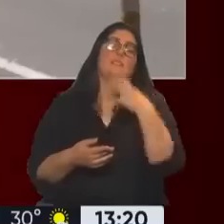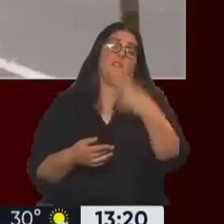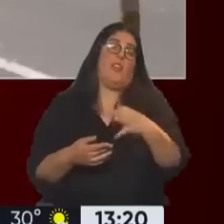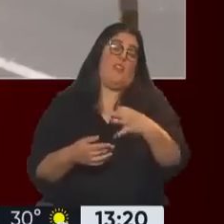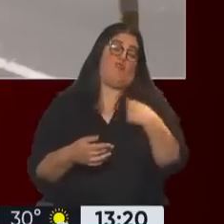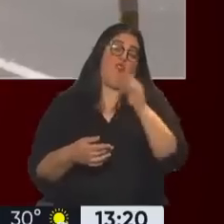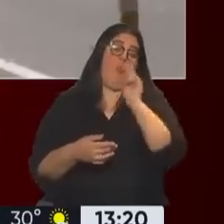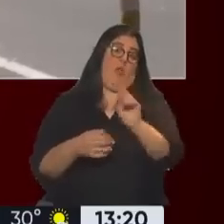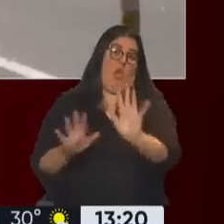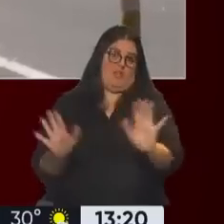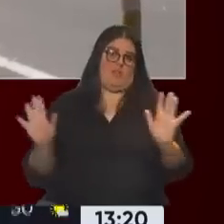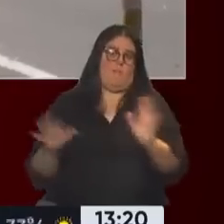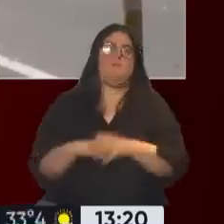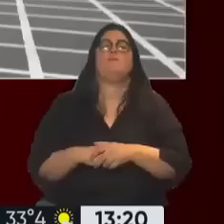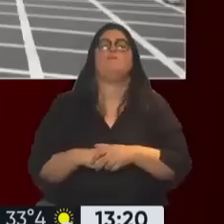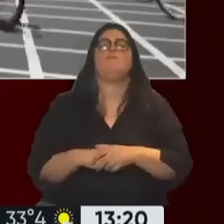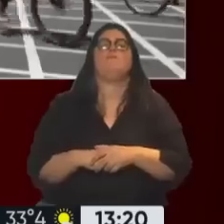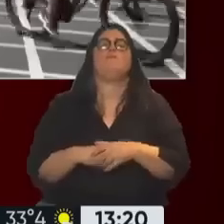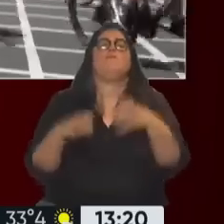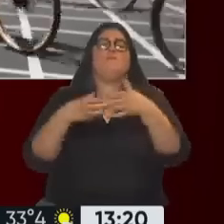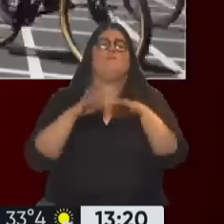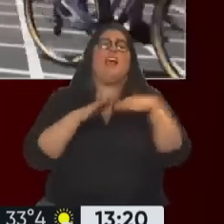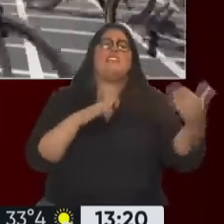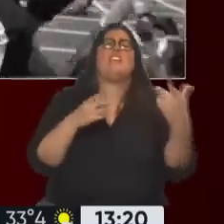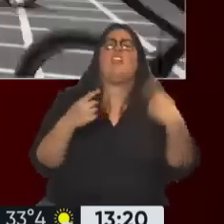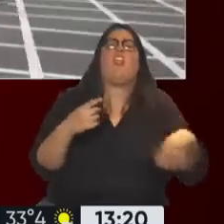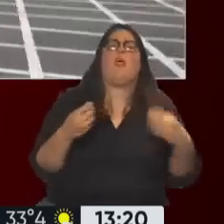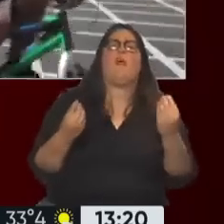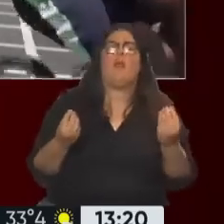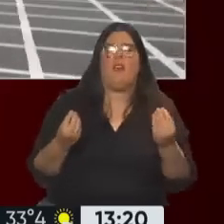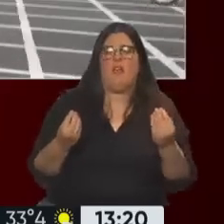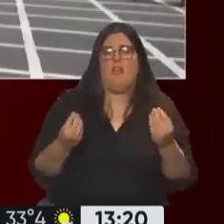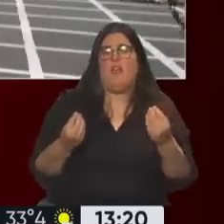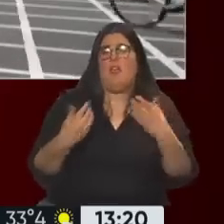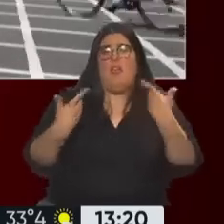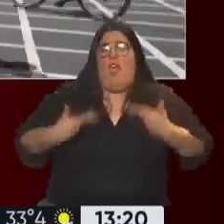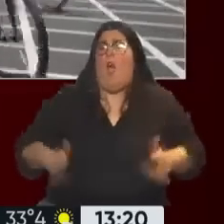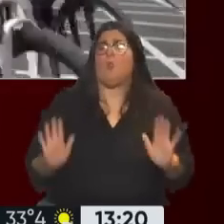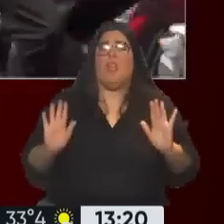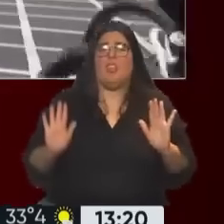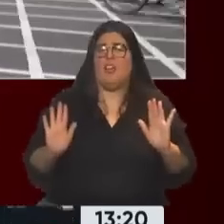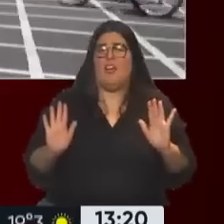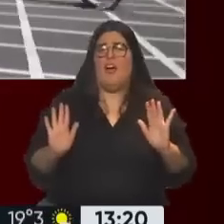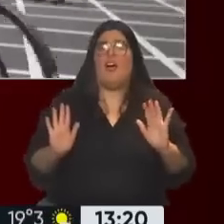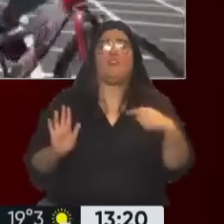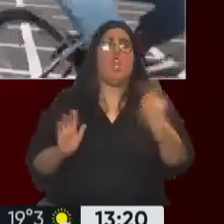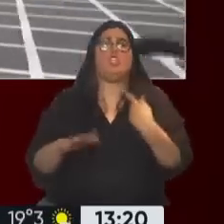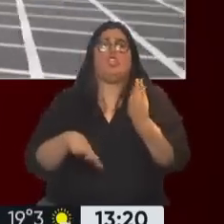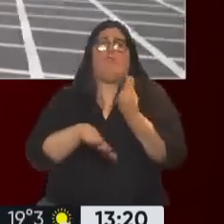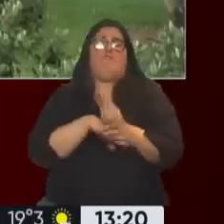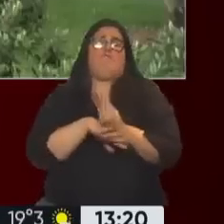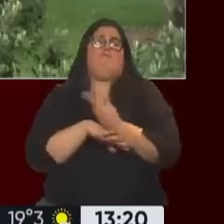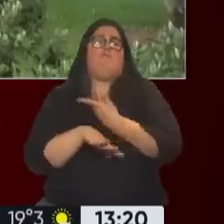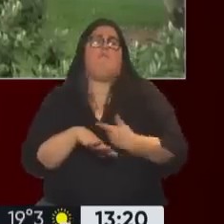estos momentos. ¿Qué tiene que ser la izquierda auténtica? O sea, si nosotros ganamos el poder para no cambiar nada, para calentar cuatro años